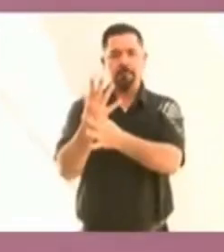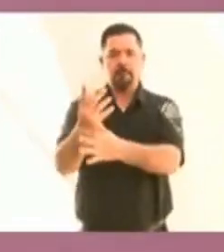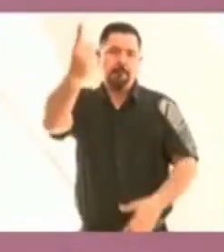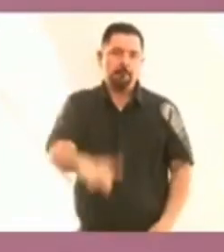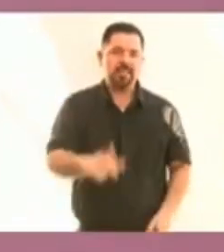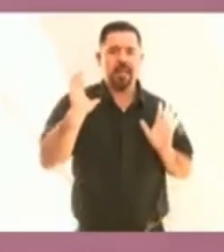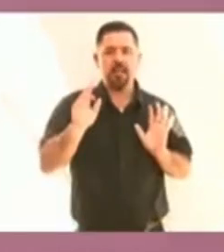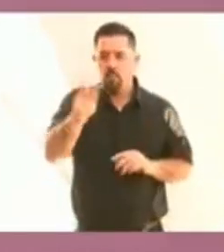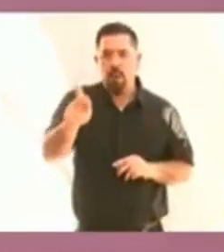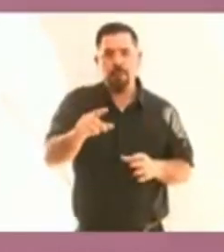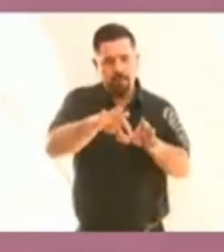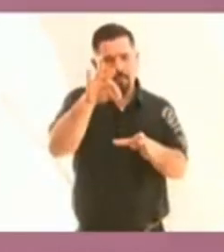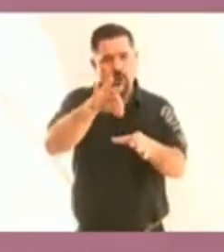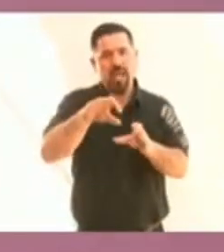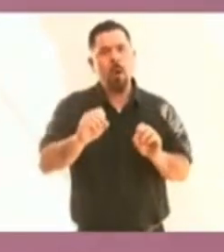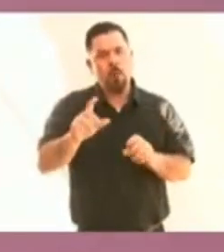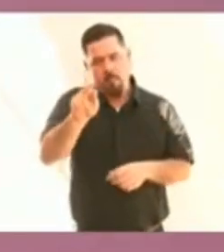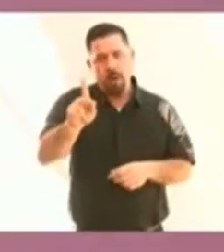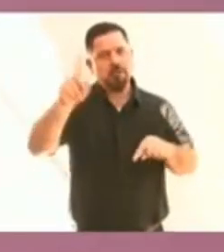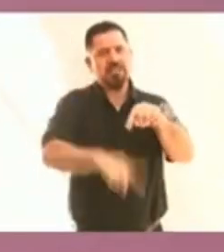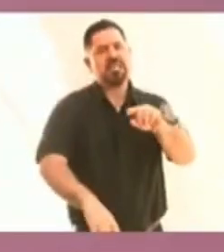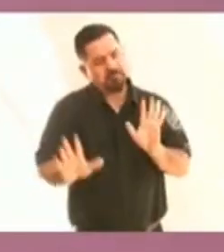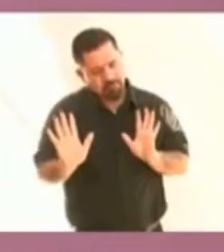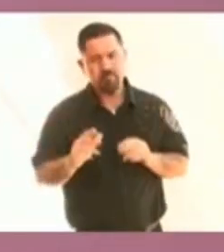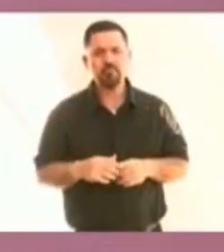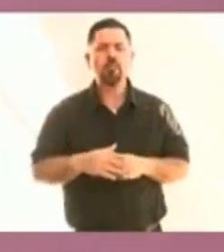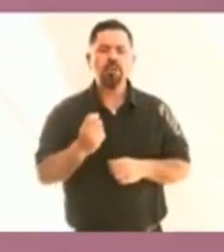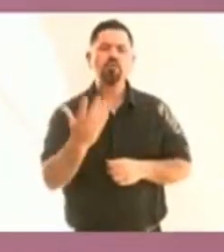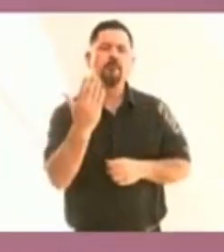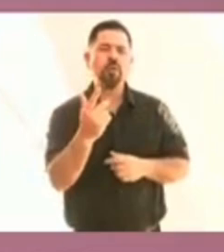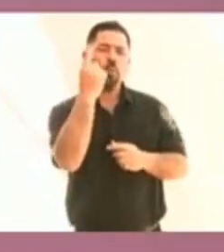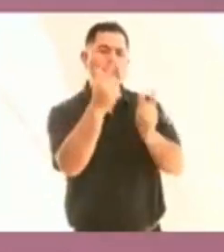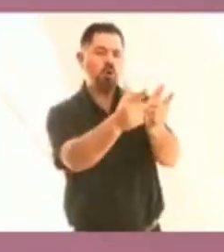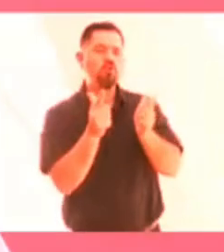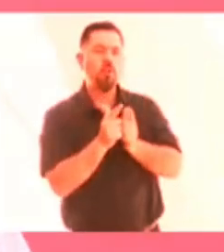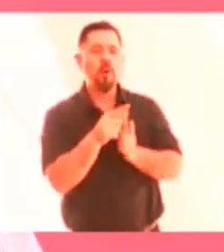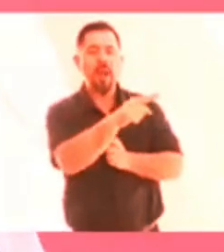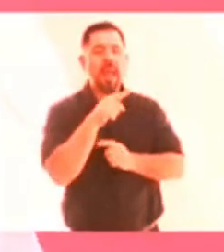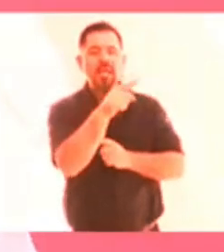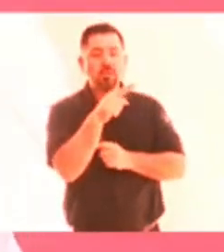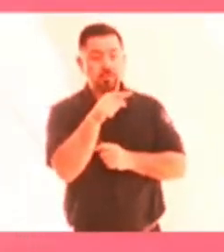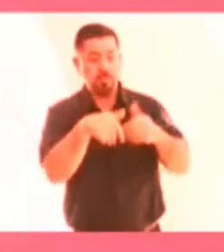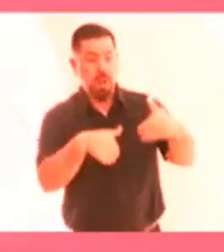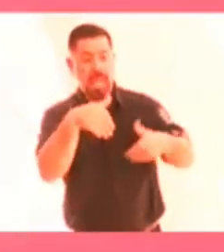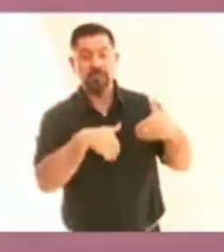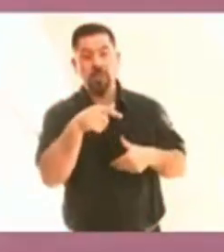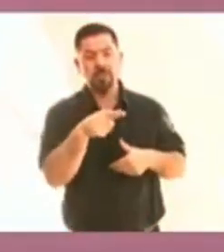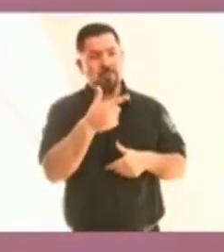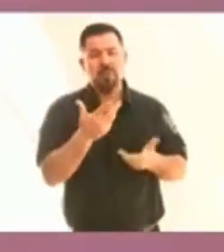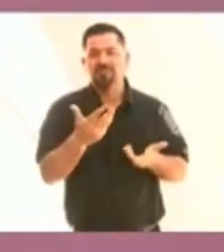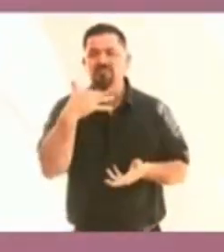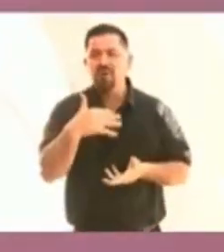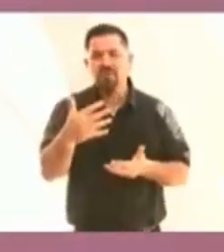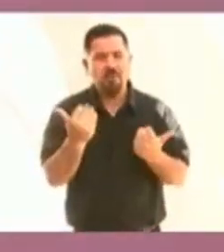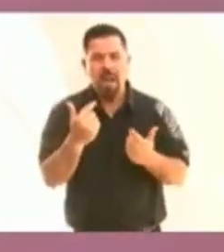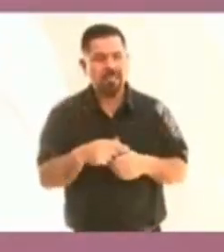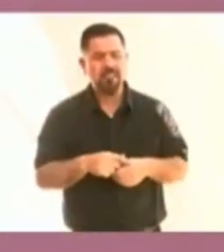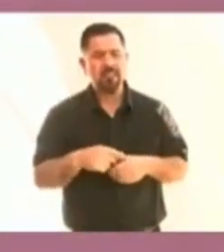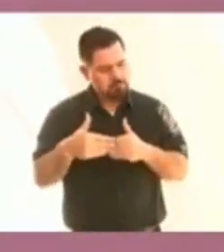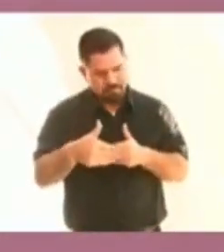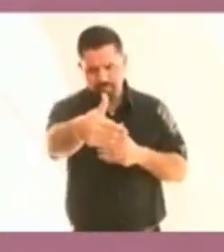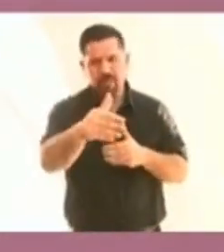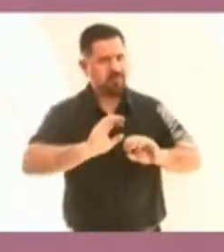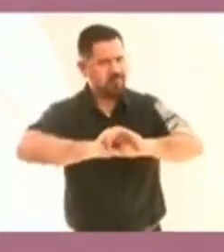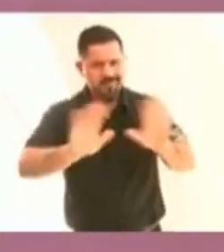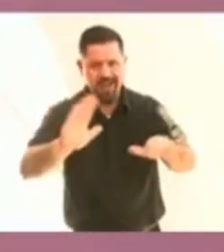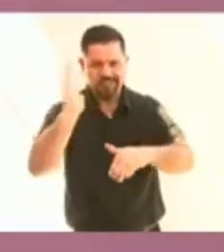De modo que lo único que le pido a los conservadores, que están molestos porque ya no corrupción, y porque no va a haber corrupción,